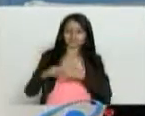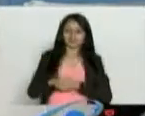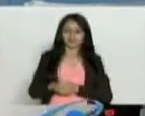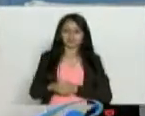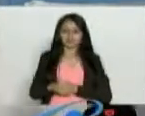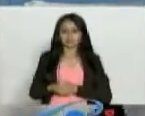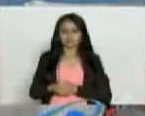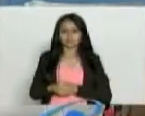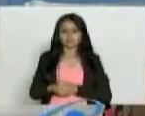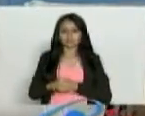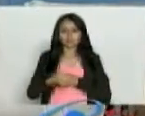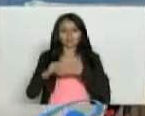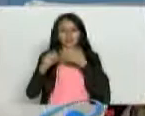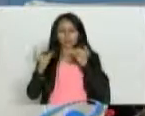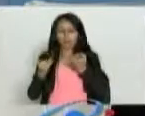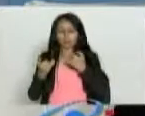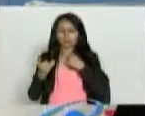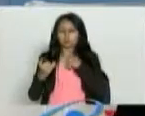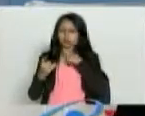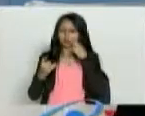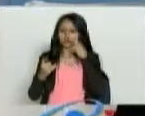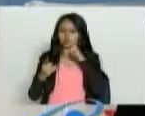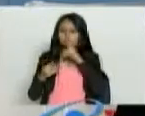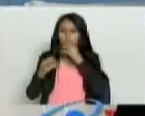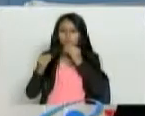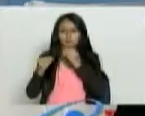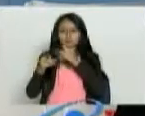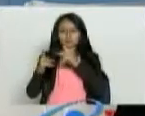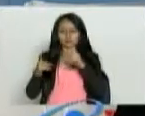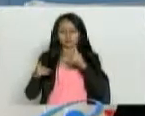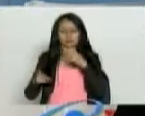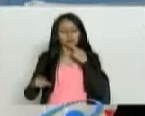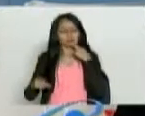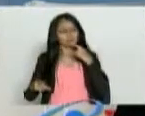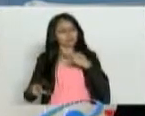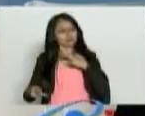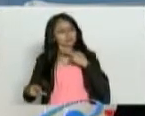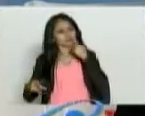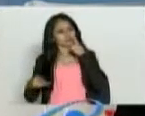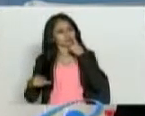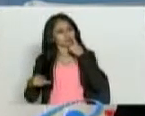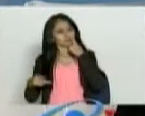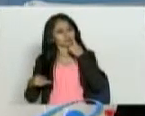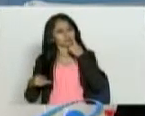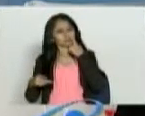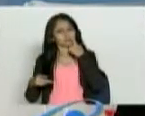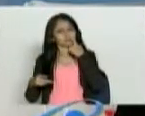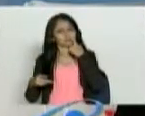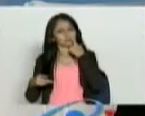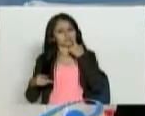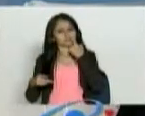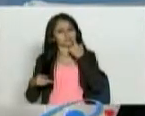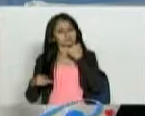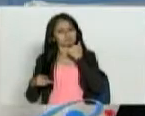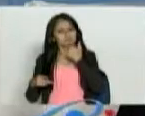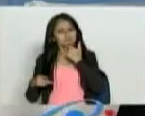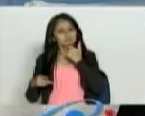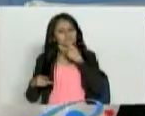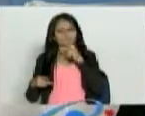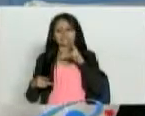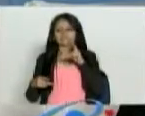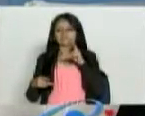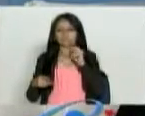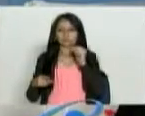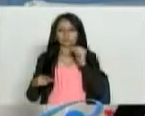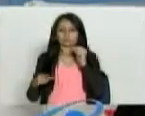¿Y qué sorpresa recibir esa pregunta para tantos pacientes? Que la respuesta es en llanto. Porque la mayoría de